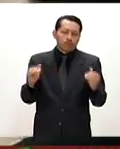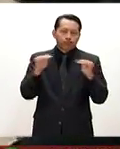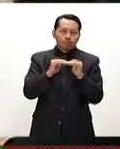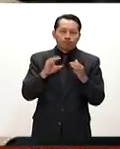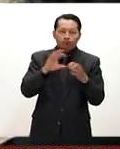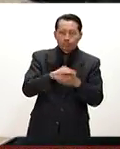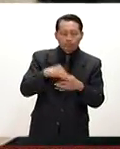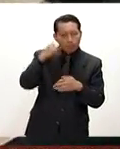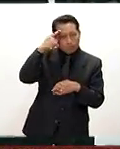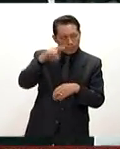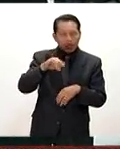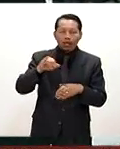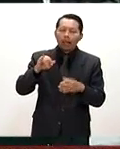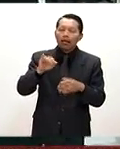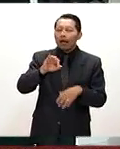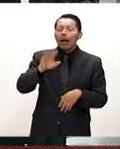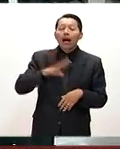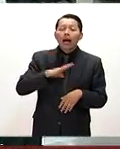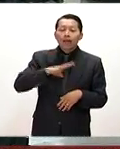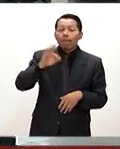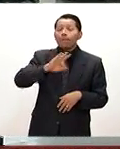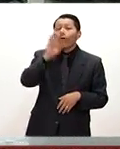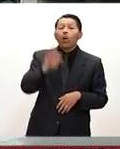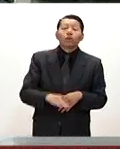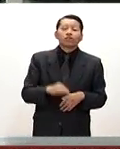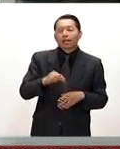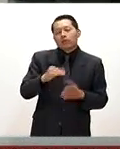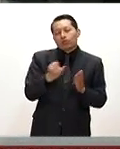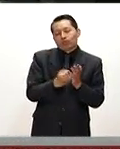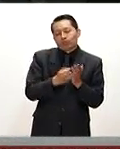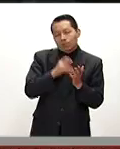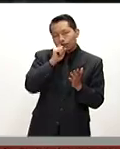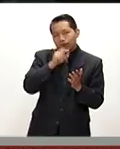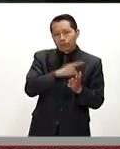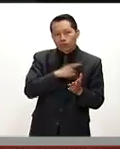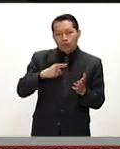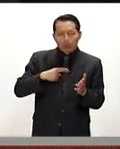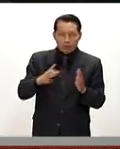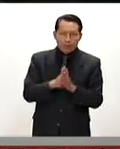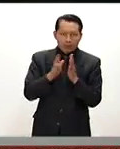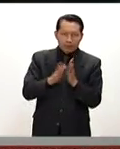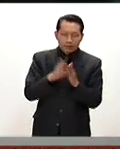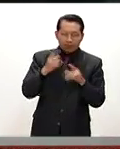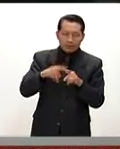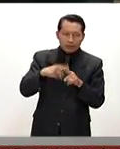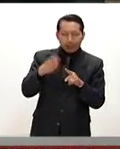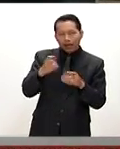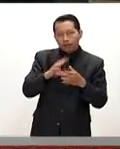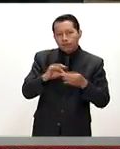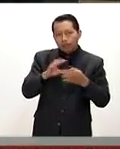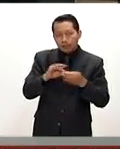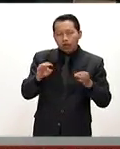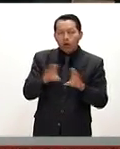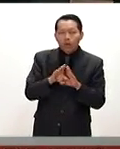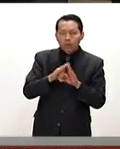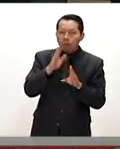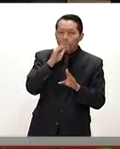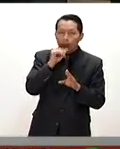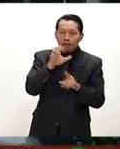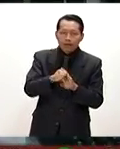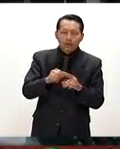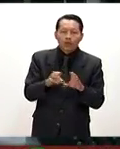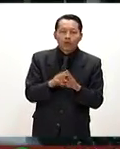incremento en el pago de intereses de la deuda y las participaciones. Y eso es que explica que no se pueda lograr el superávit